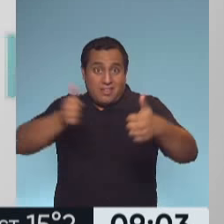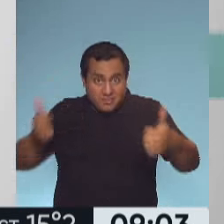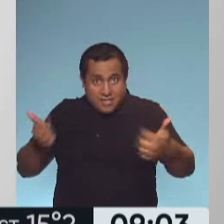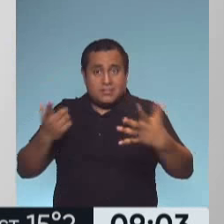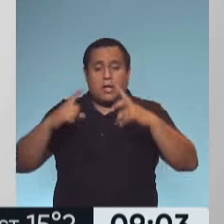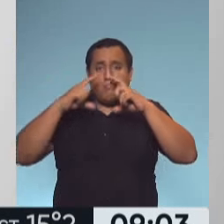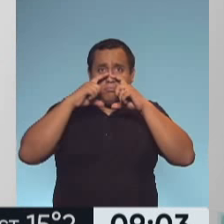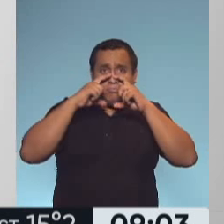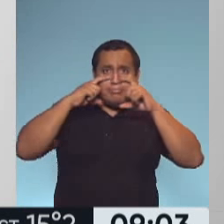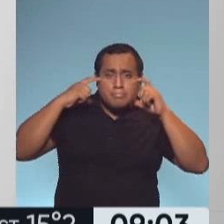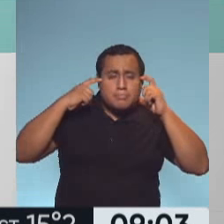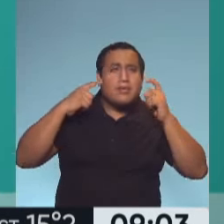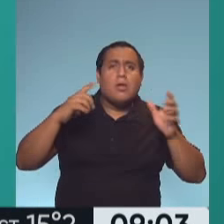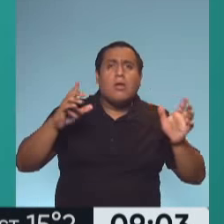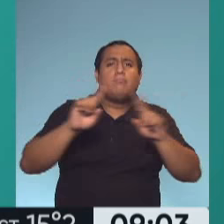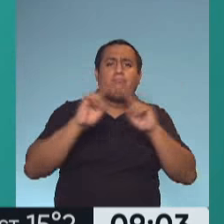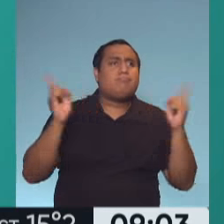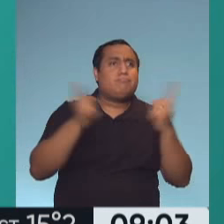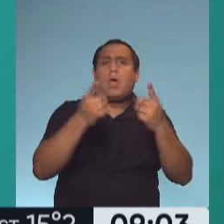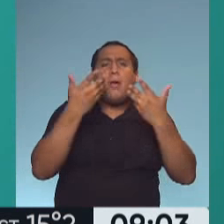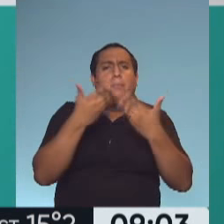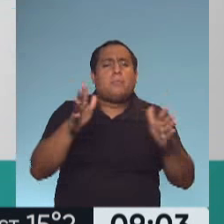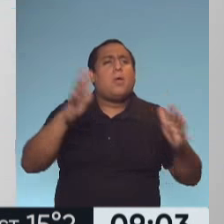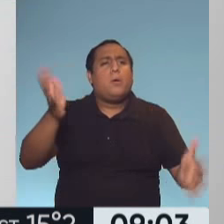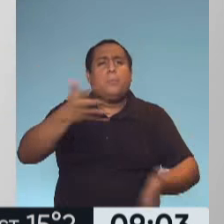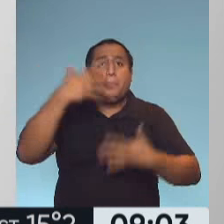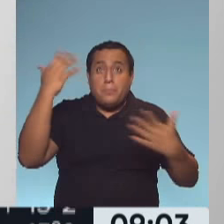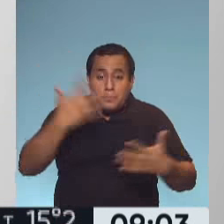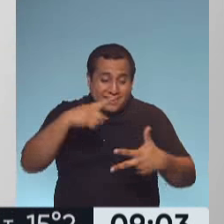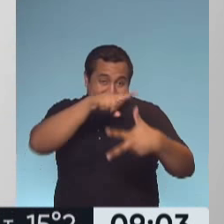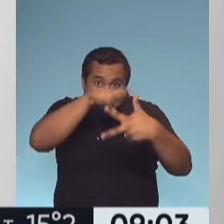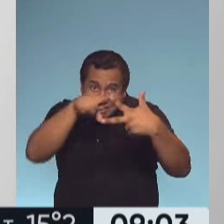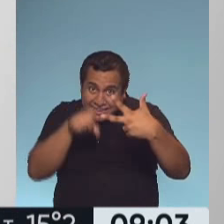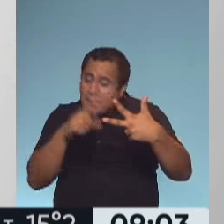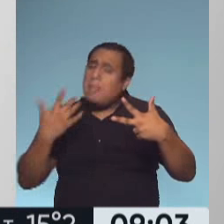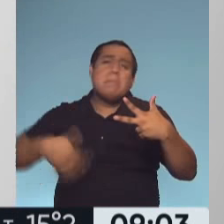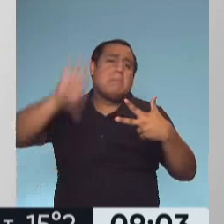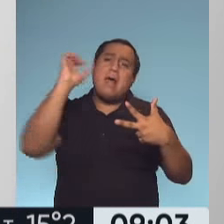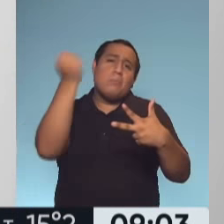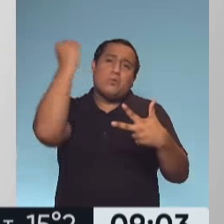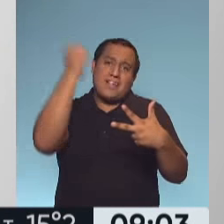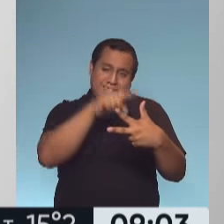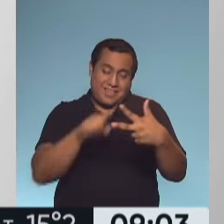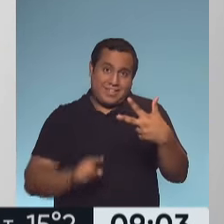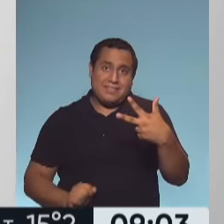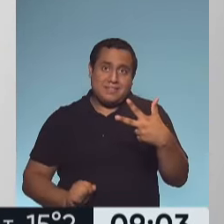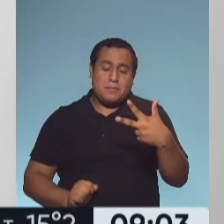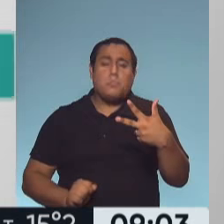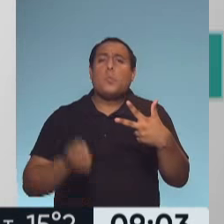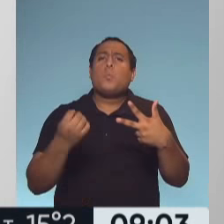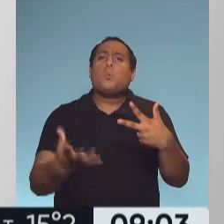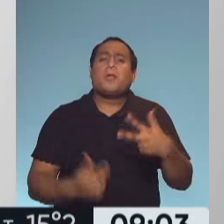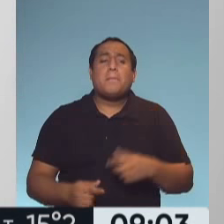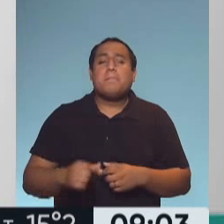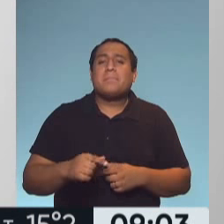barbijo y la gran ventilación de los espacios cerrados son los tres factores más importantes porque menos